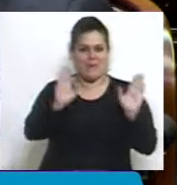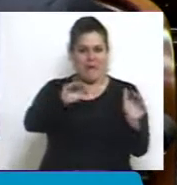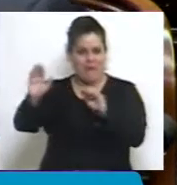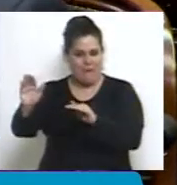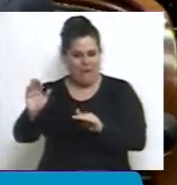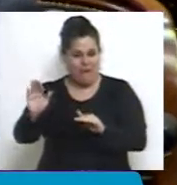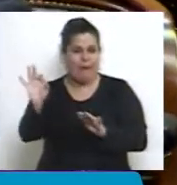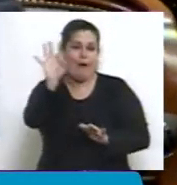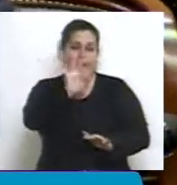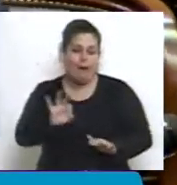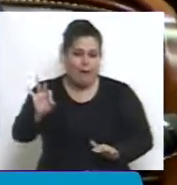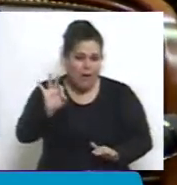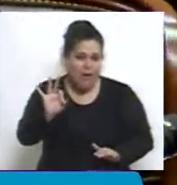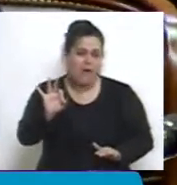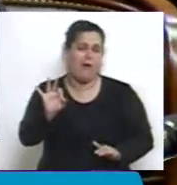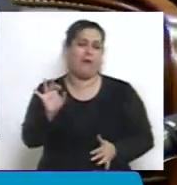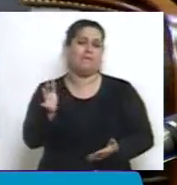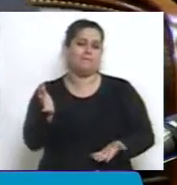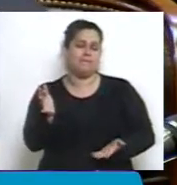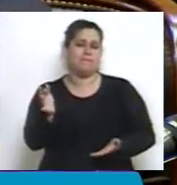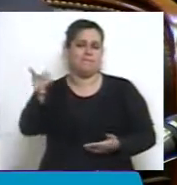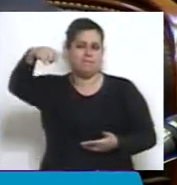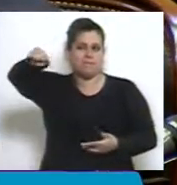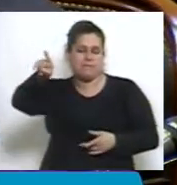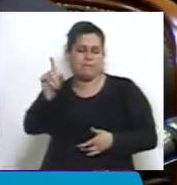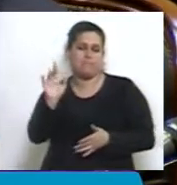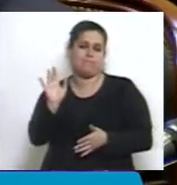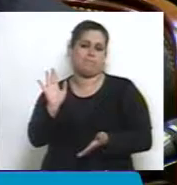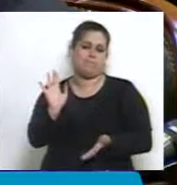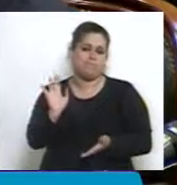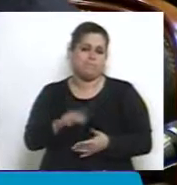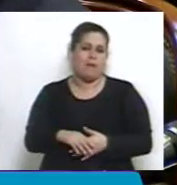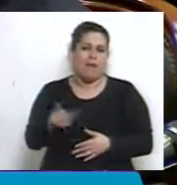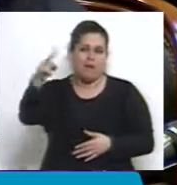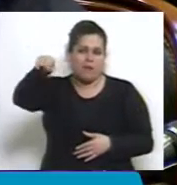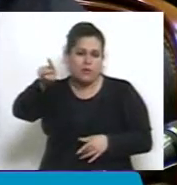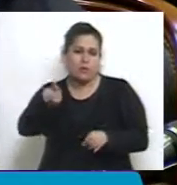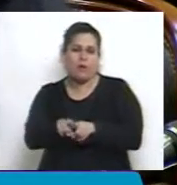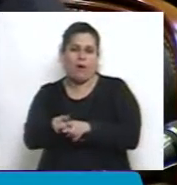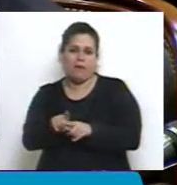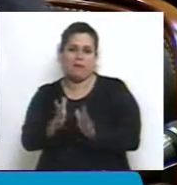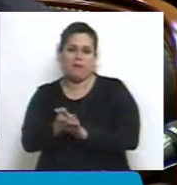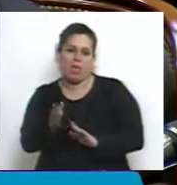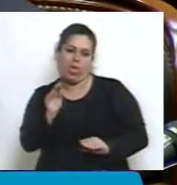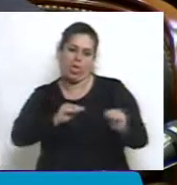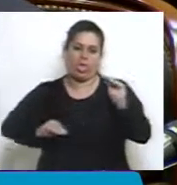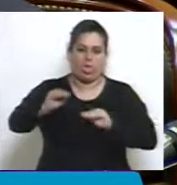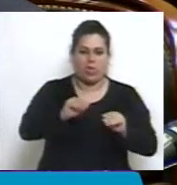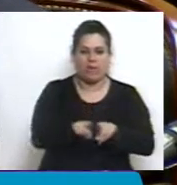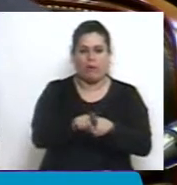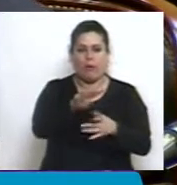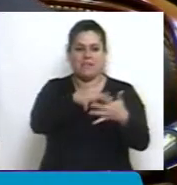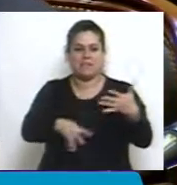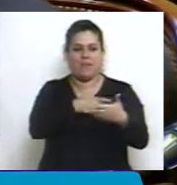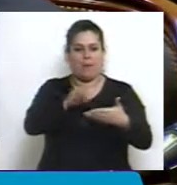¿O están dibujando enormemente este esquema